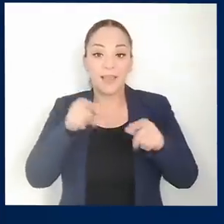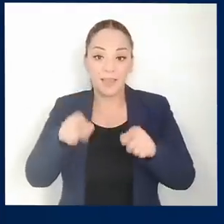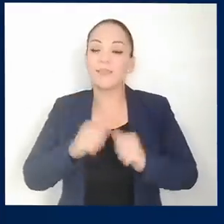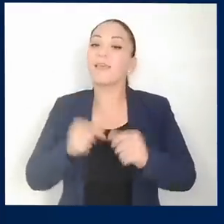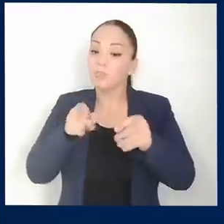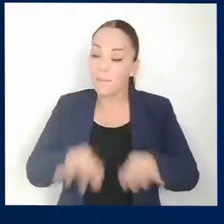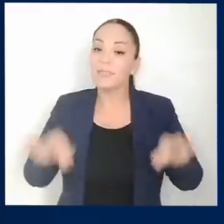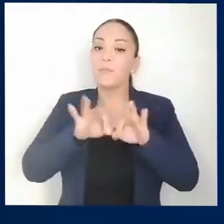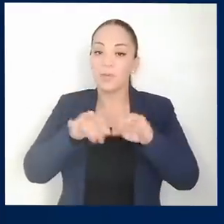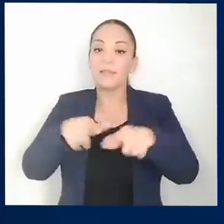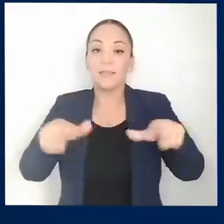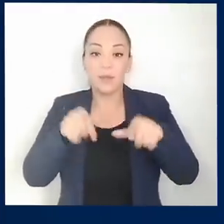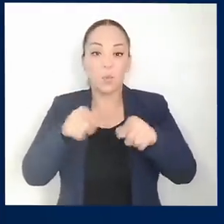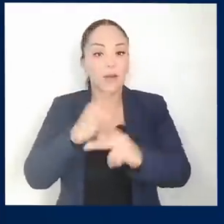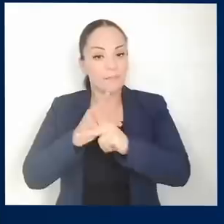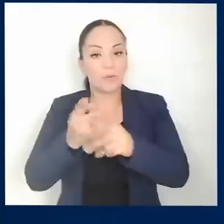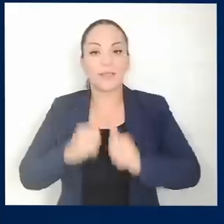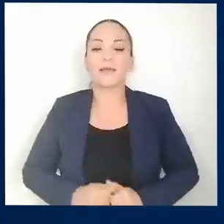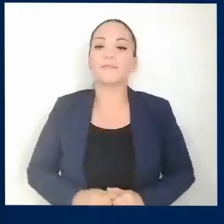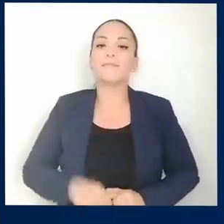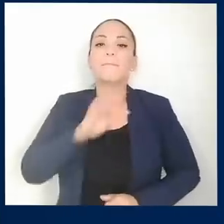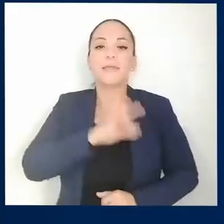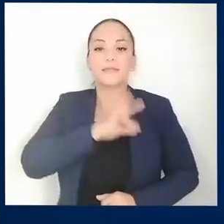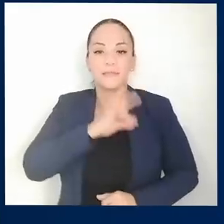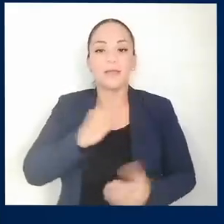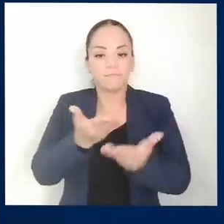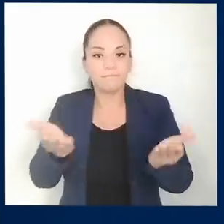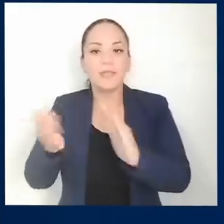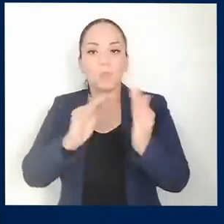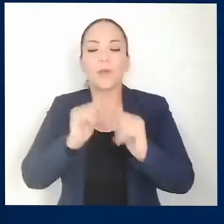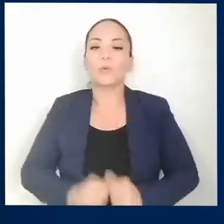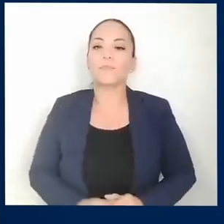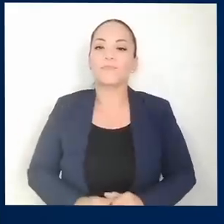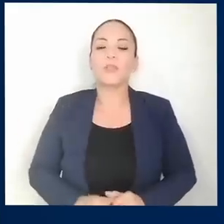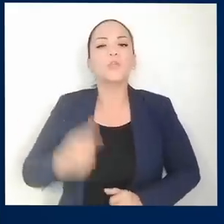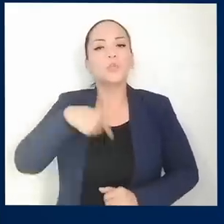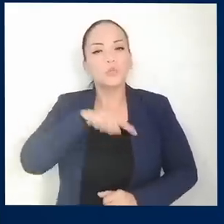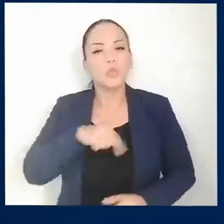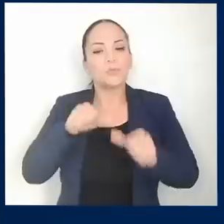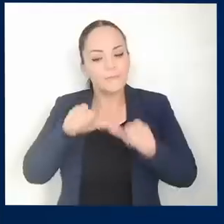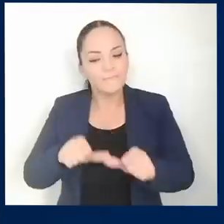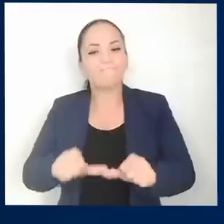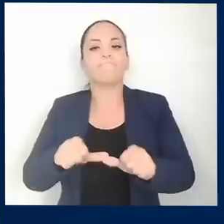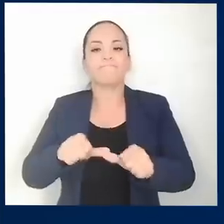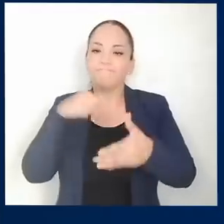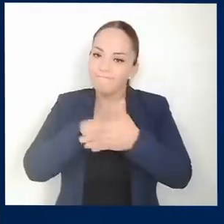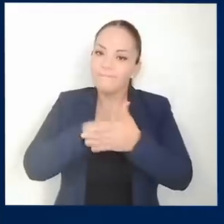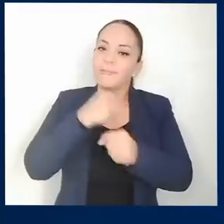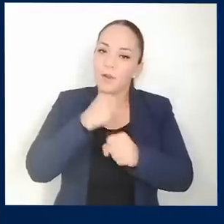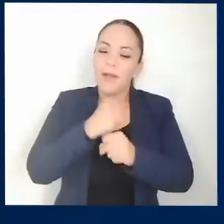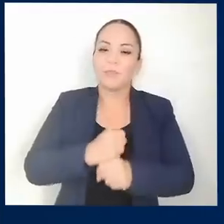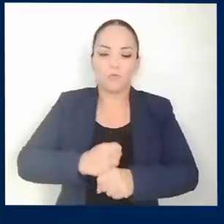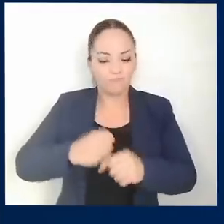importante para nosotros, el bienestar de nuestro pueblo. Nos queda seguir trabajando duro porque los problemas están